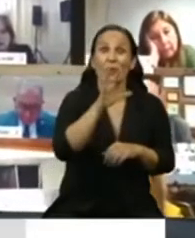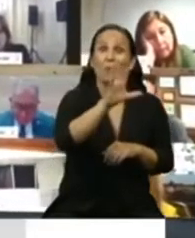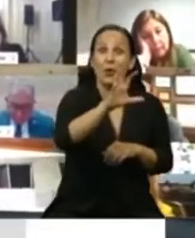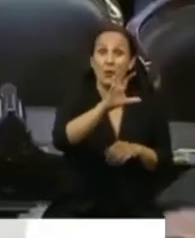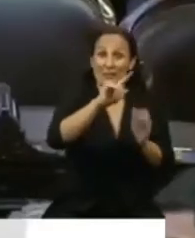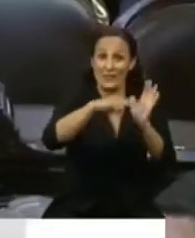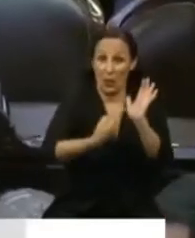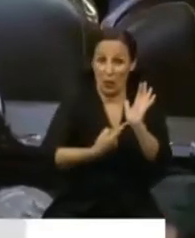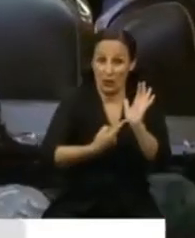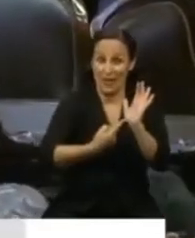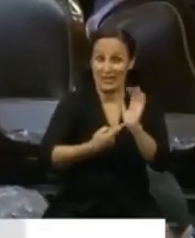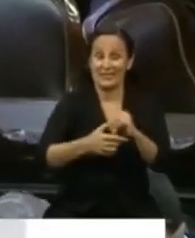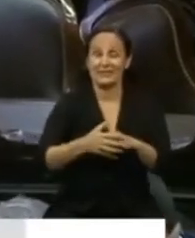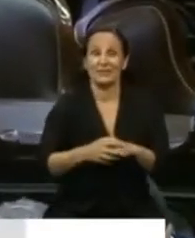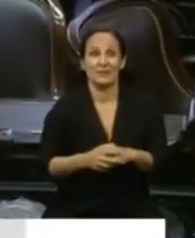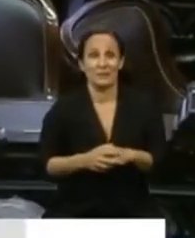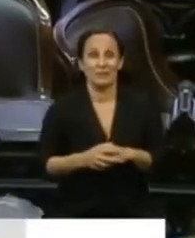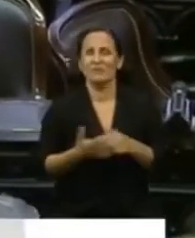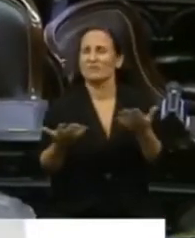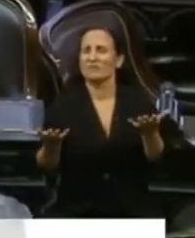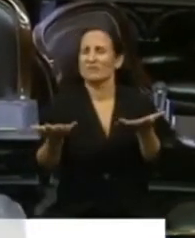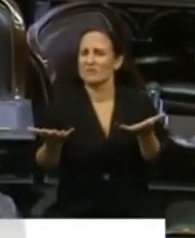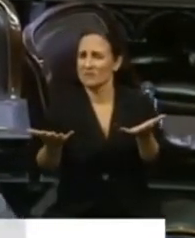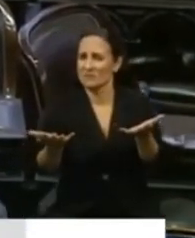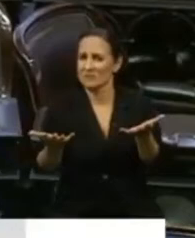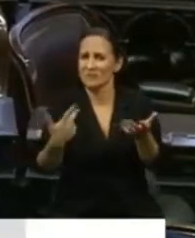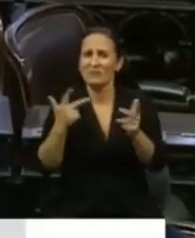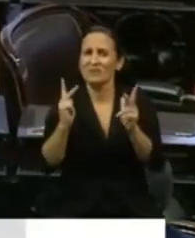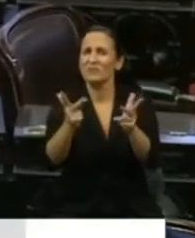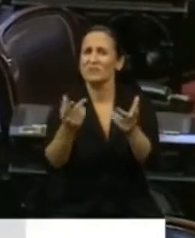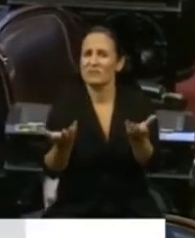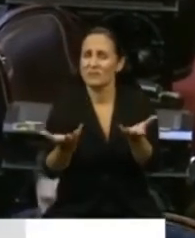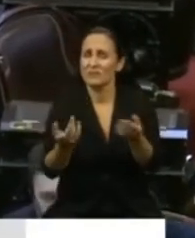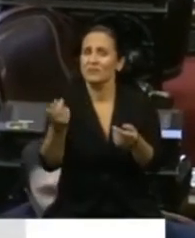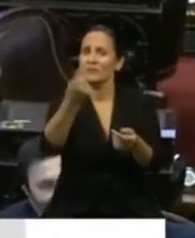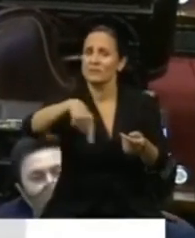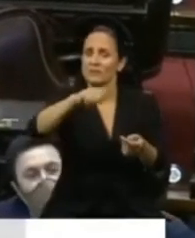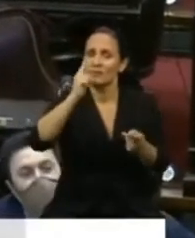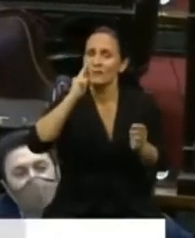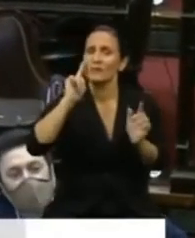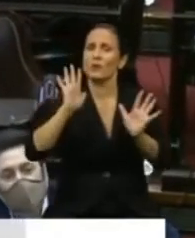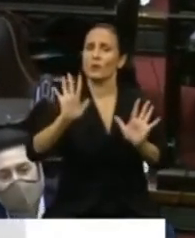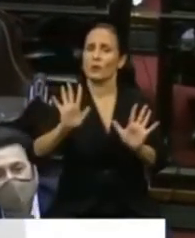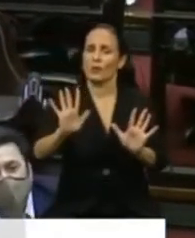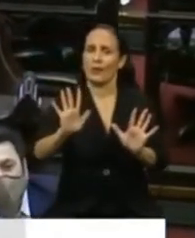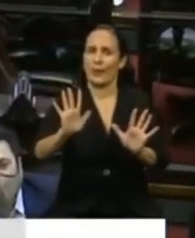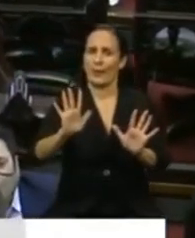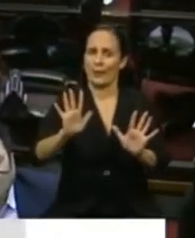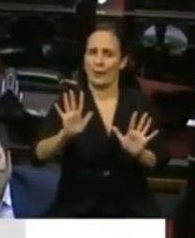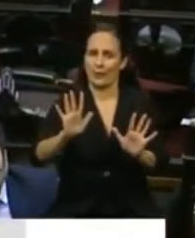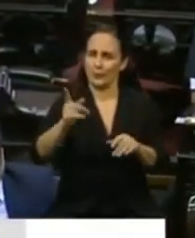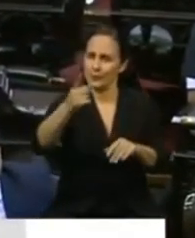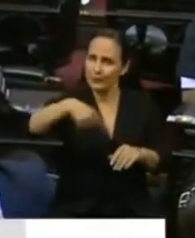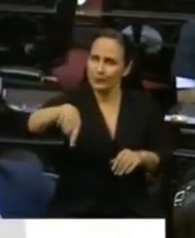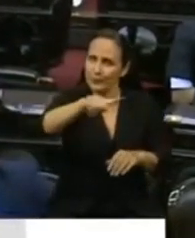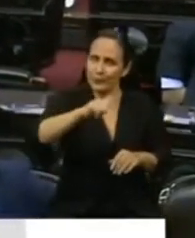Buenos Aires. Con esto quiero decir que tengamos mucho cuidado, que tengamos